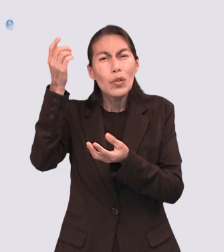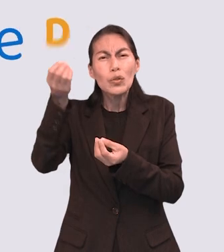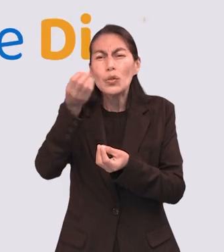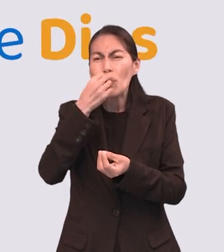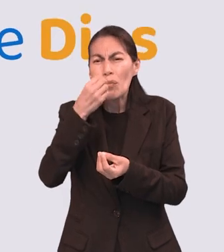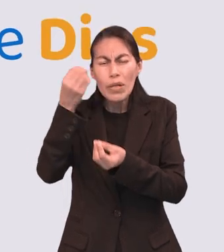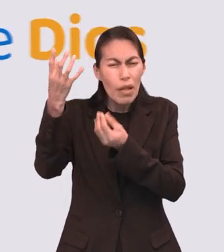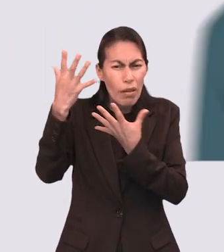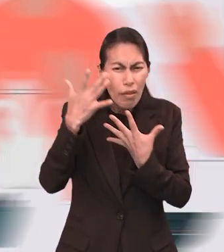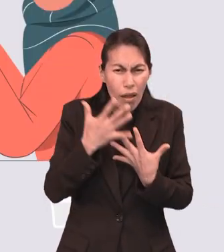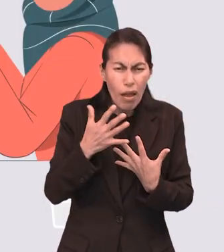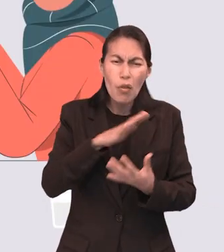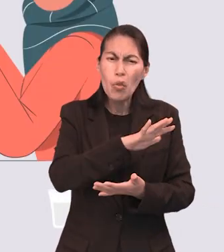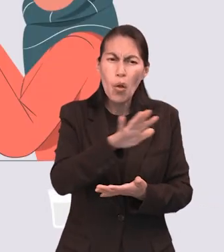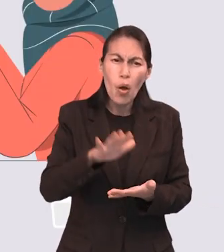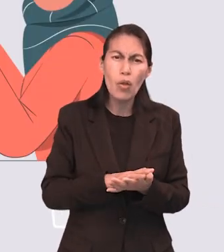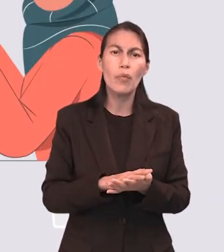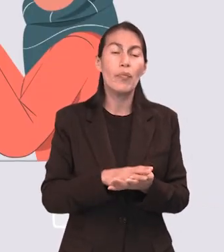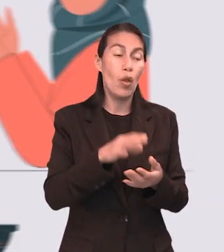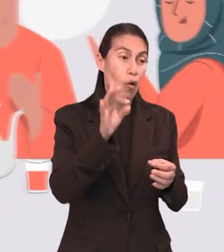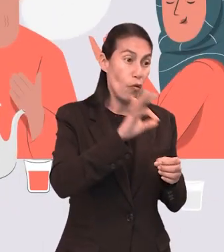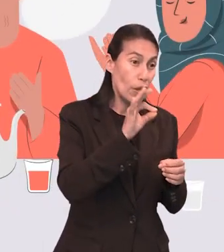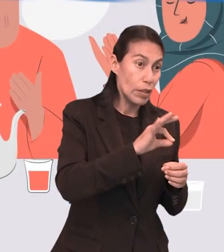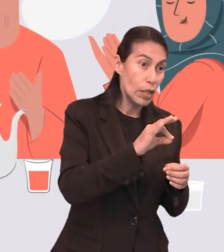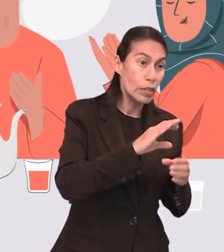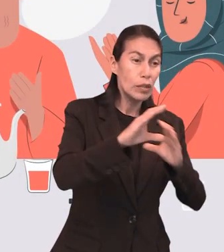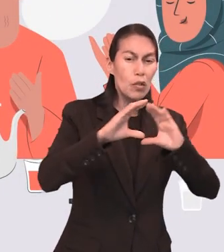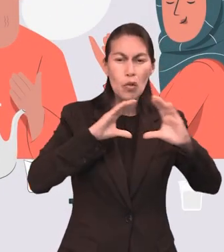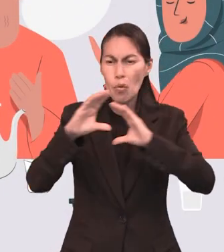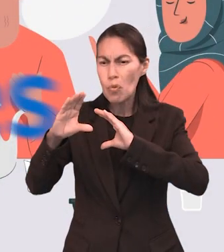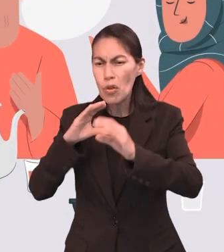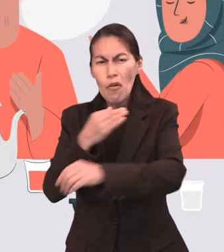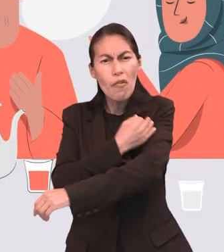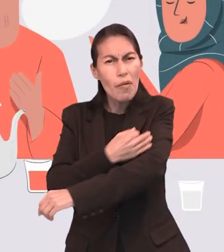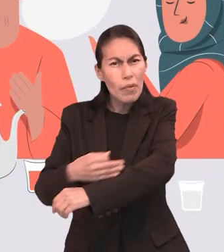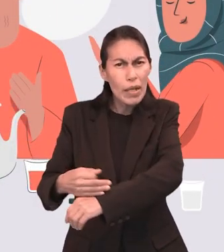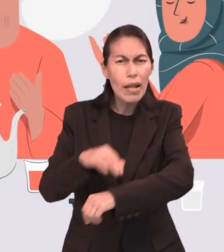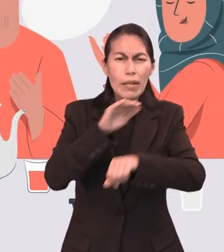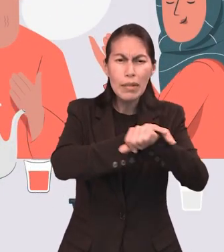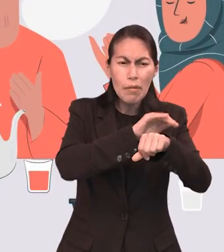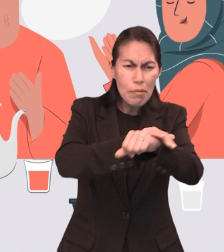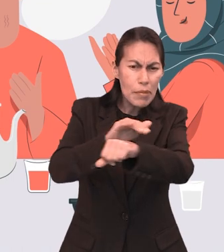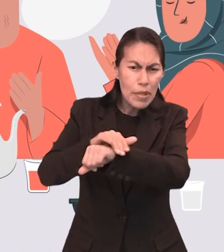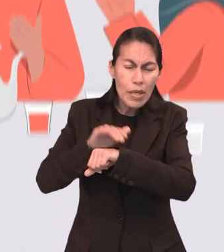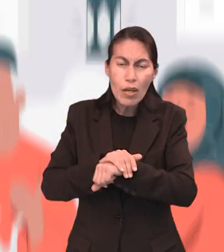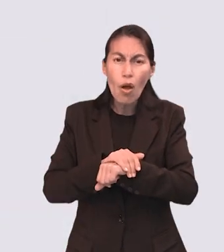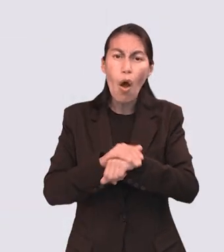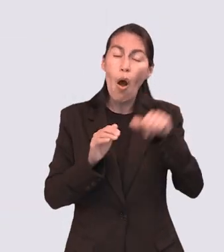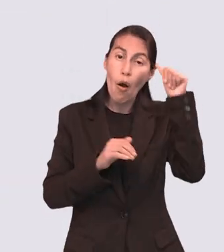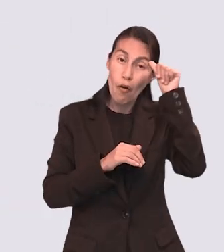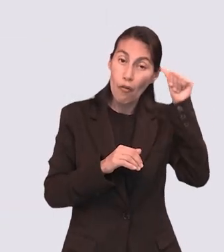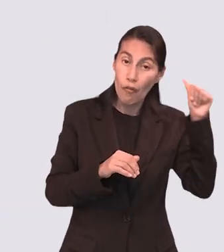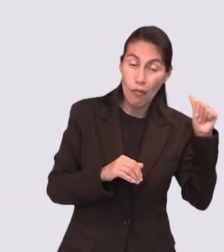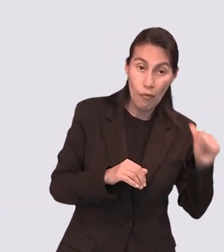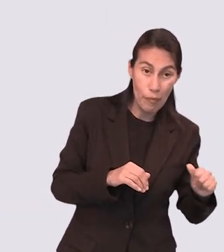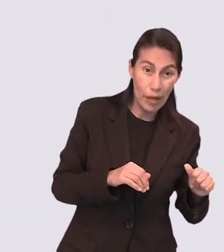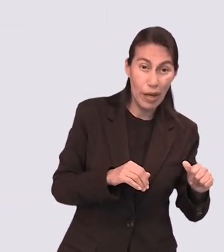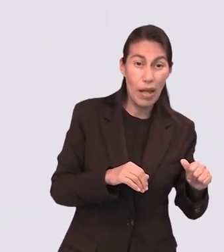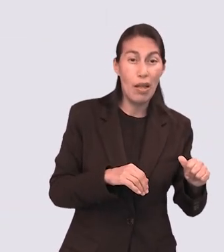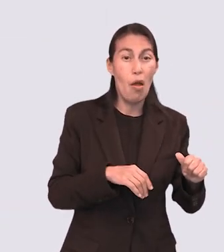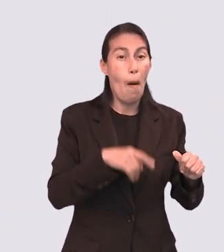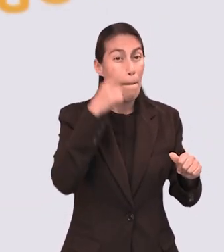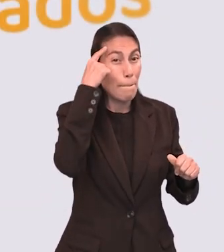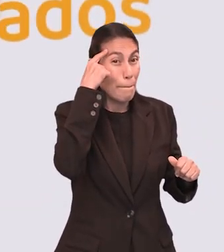provisión de Dios, ofrendas de comunión para comidas comunitarias con familiares y amigos, ofrendas por el